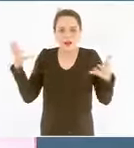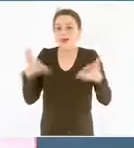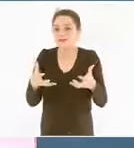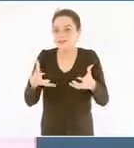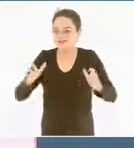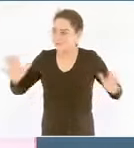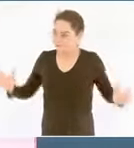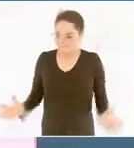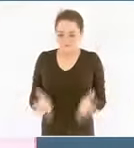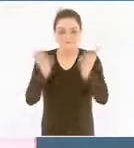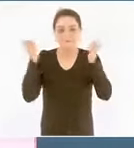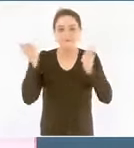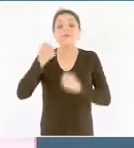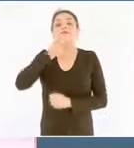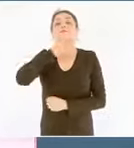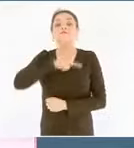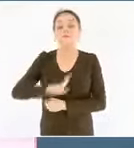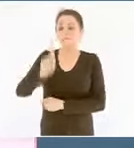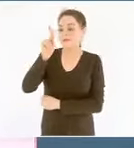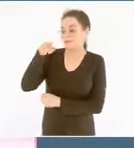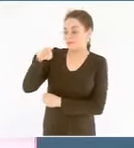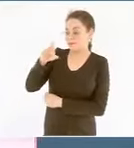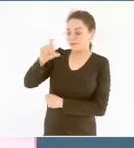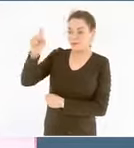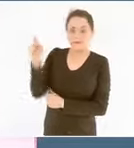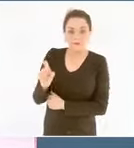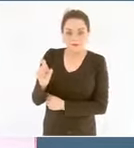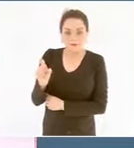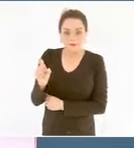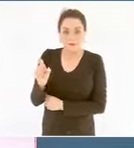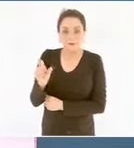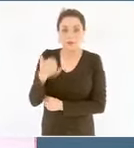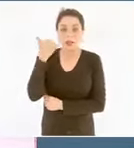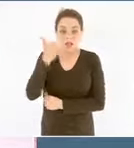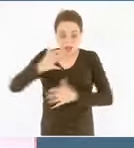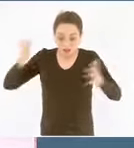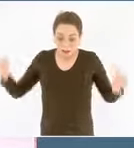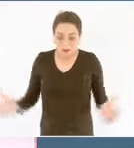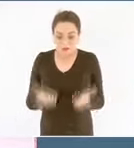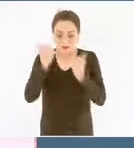y estamos rescatando a la nación